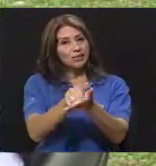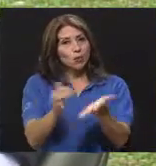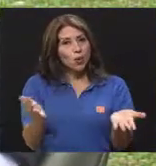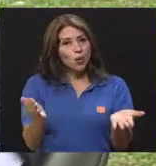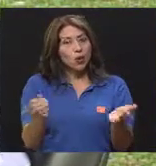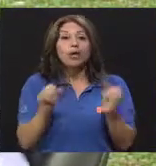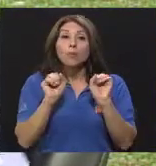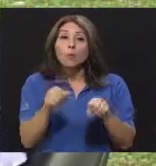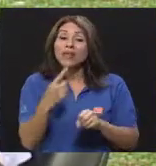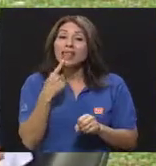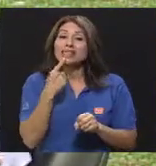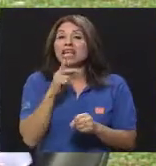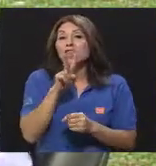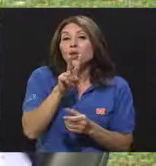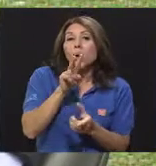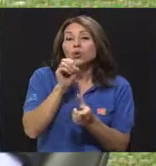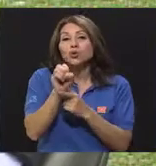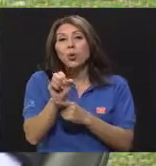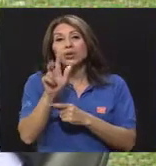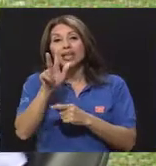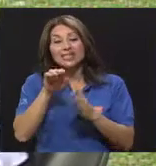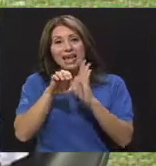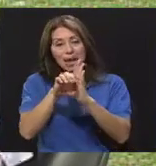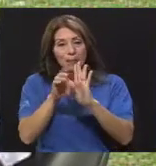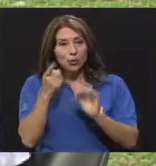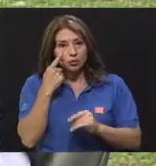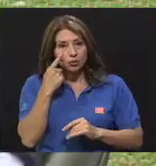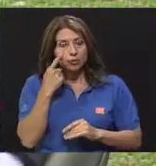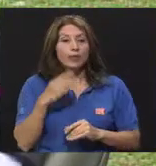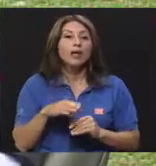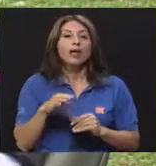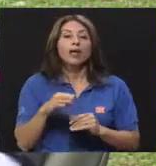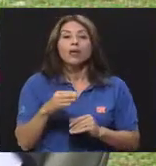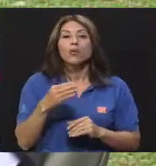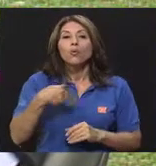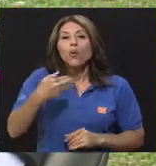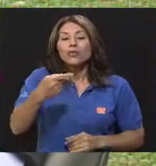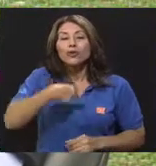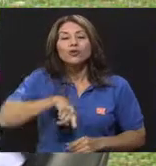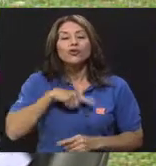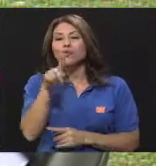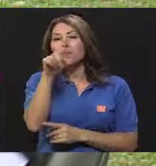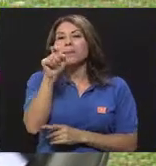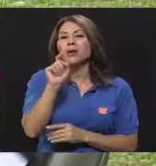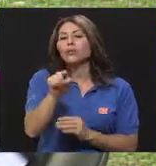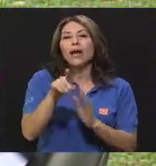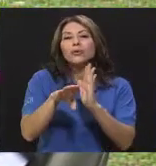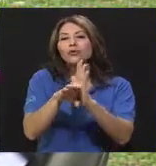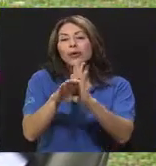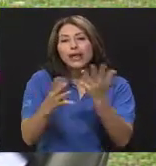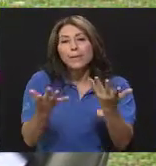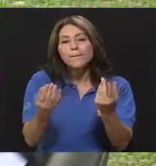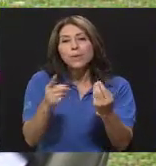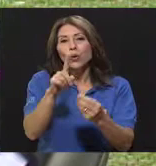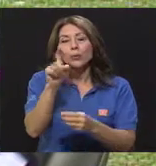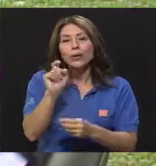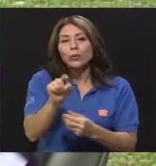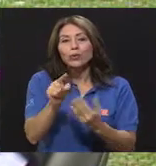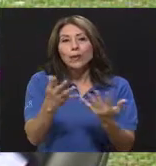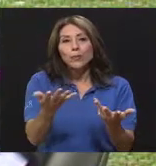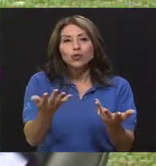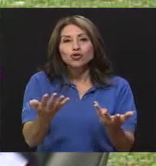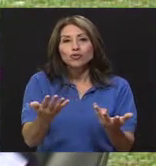podría darles dos o tres ejemplos, si quisieran. Por ejemplo, cuando preguntamos algo tan obvio. Como que es